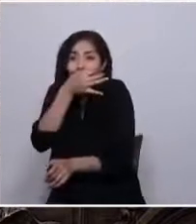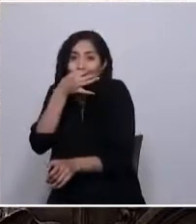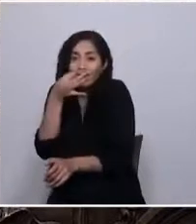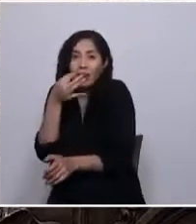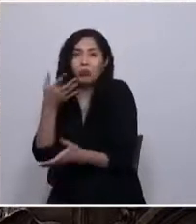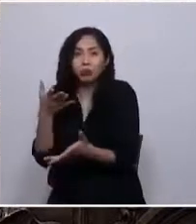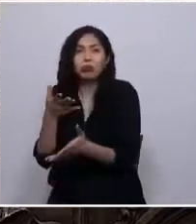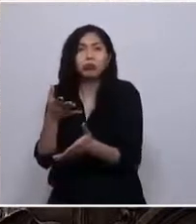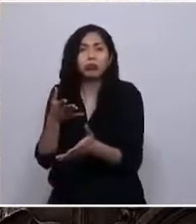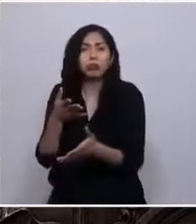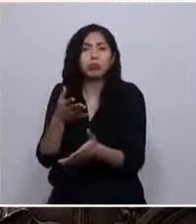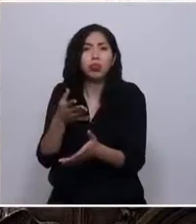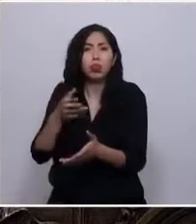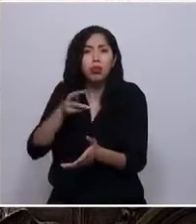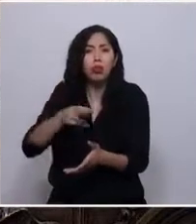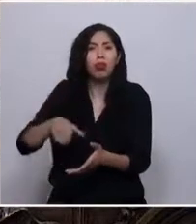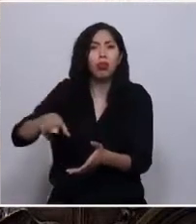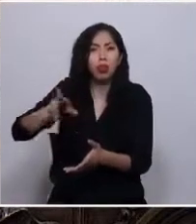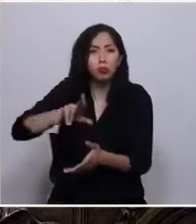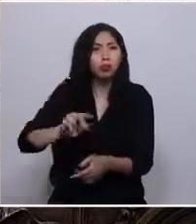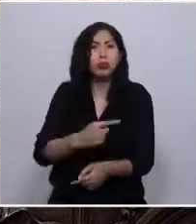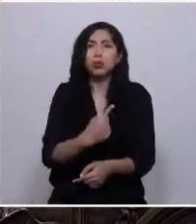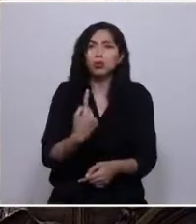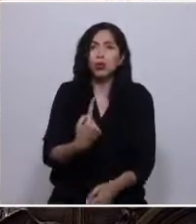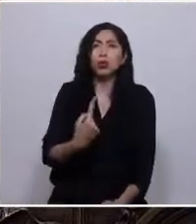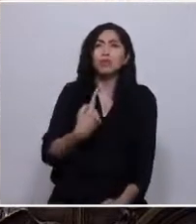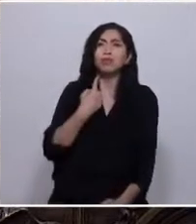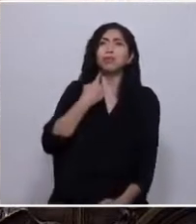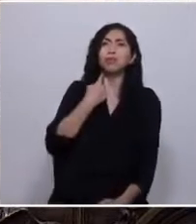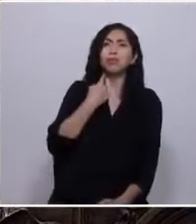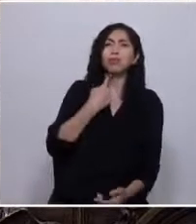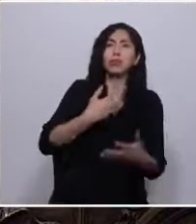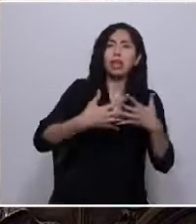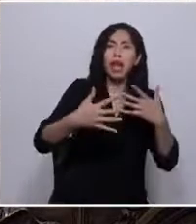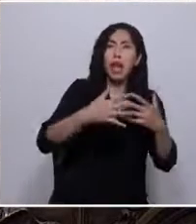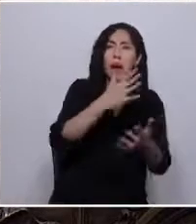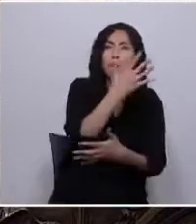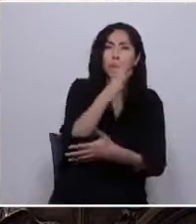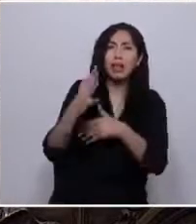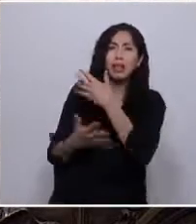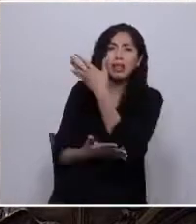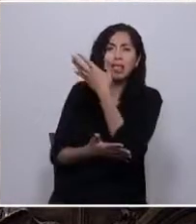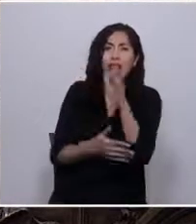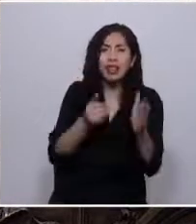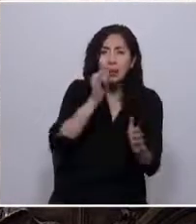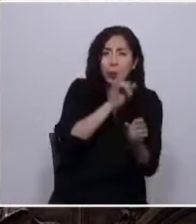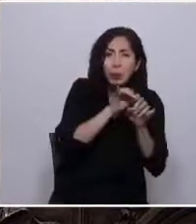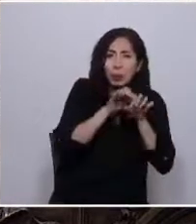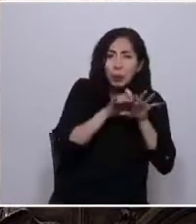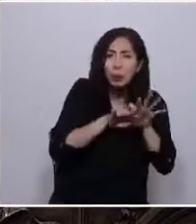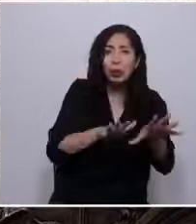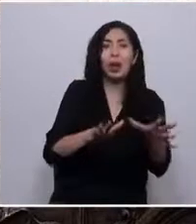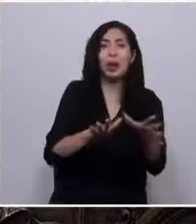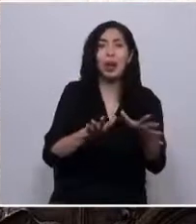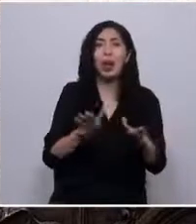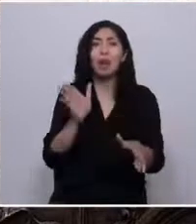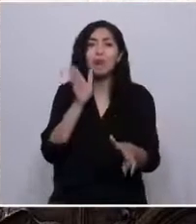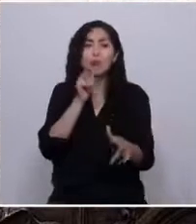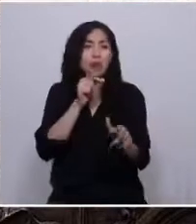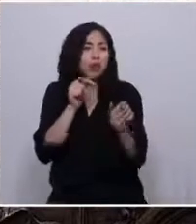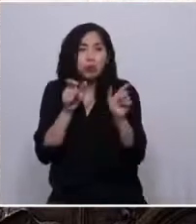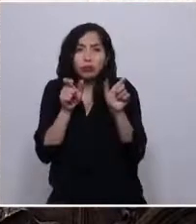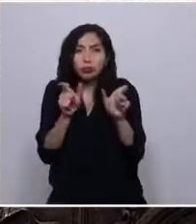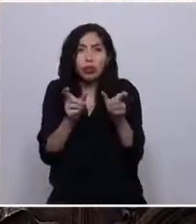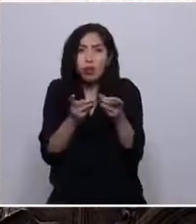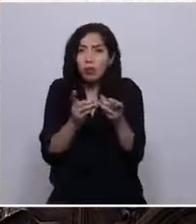insisten en hacernos pagar los costos ambientales y sociales de su rentabilidad, más allá de todo control democrático y más